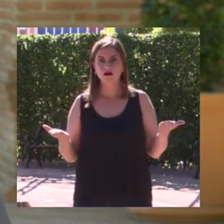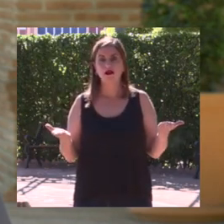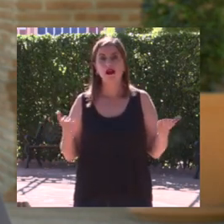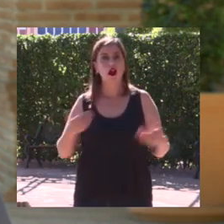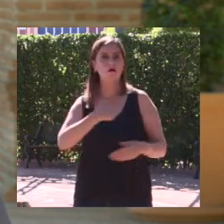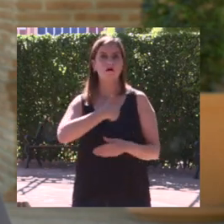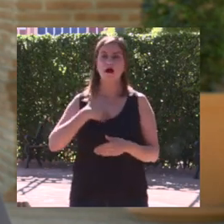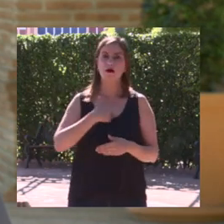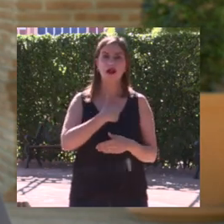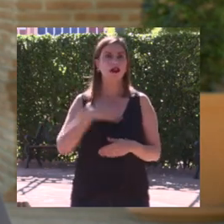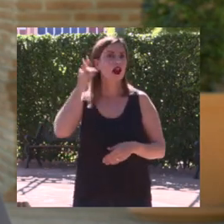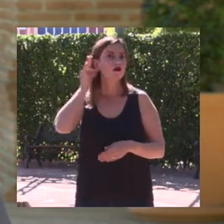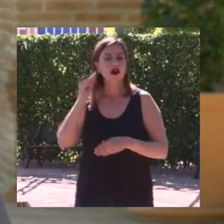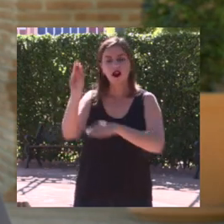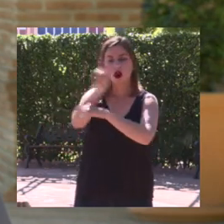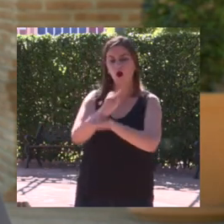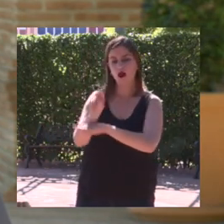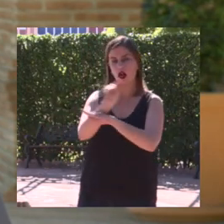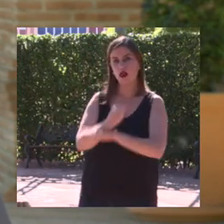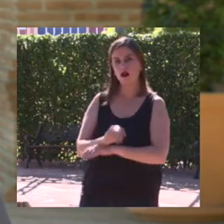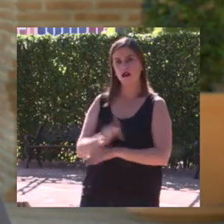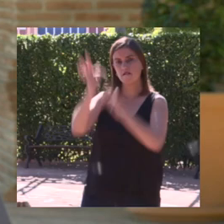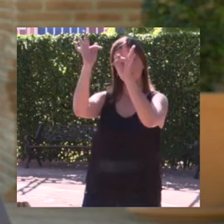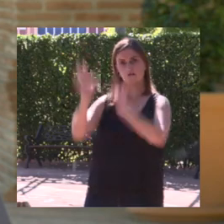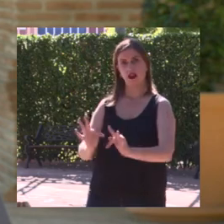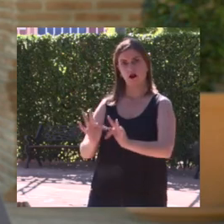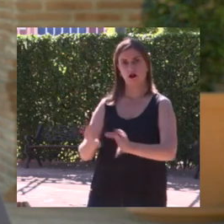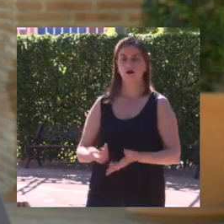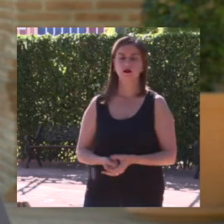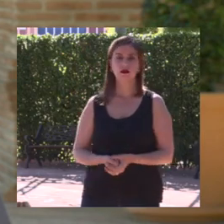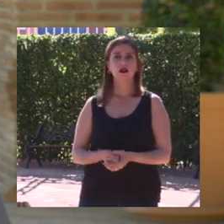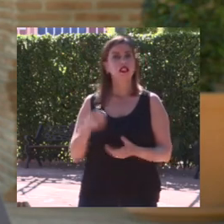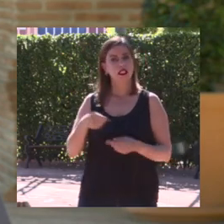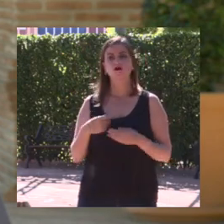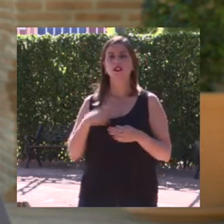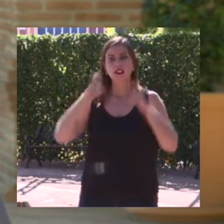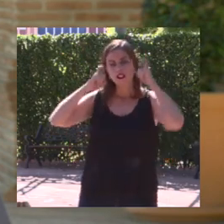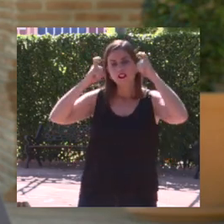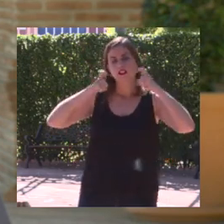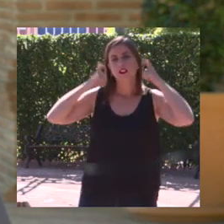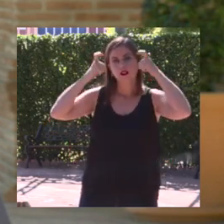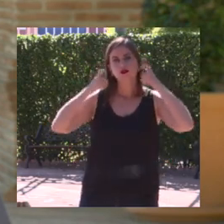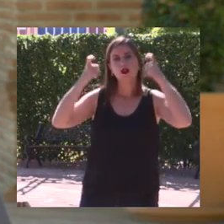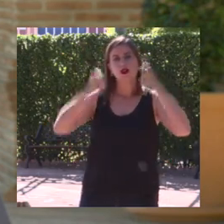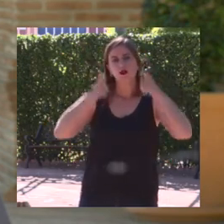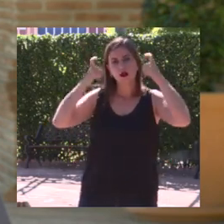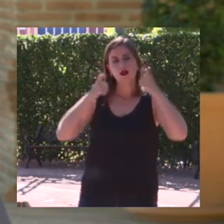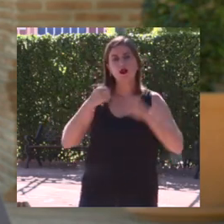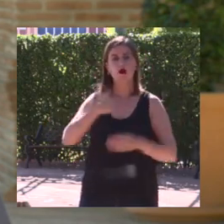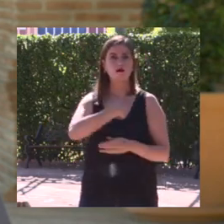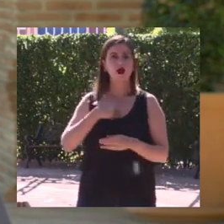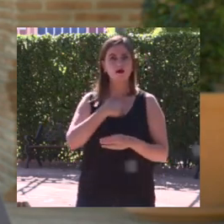ese papel de cuidadoras estables que tenemos asignados y que tanto cuesta modificar patrones,